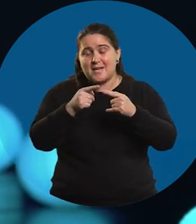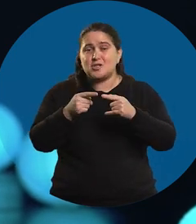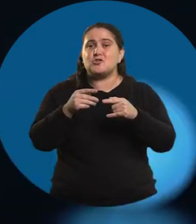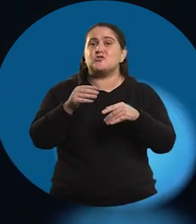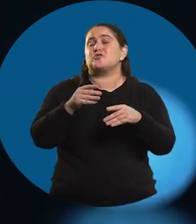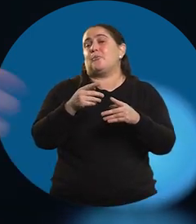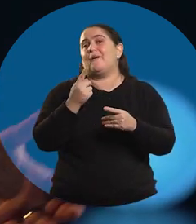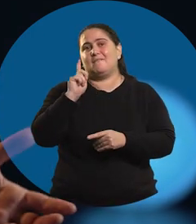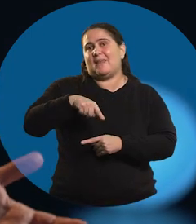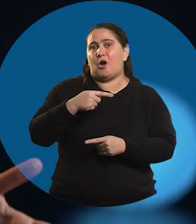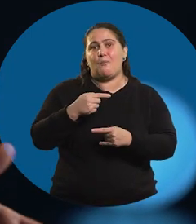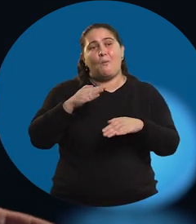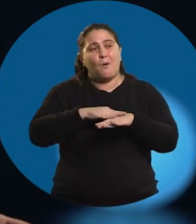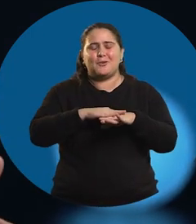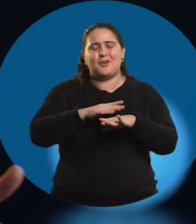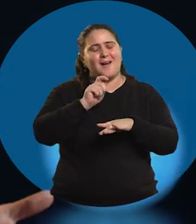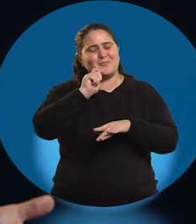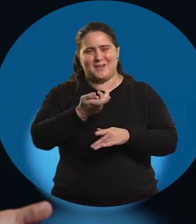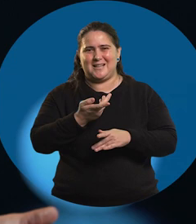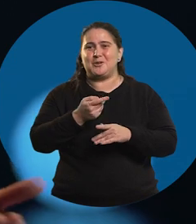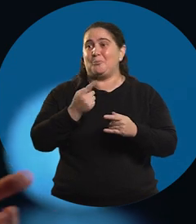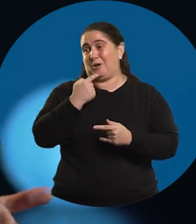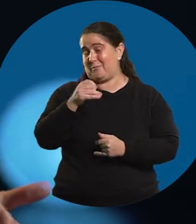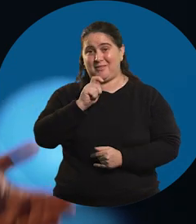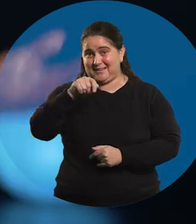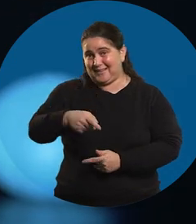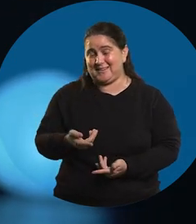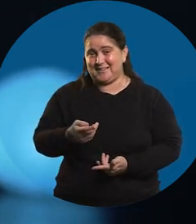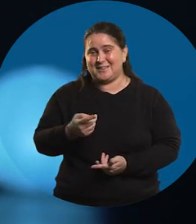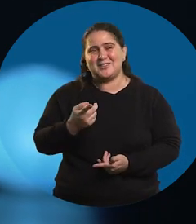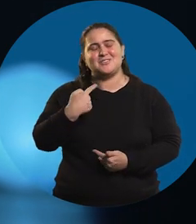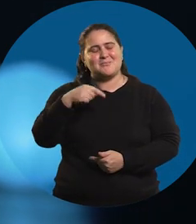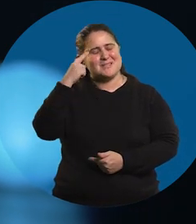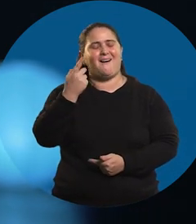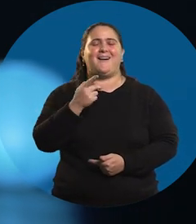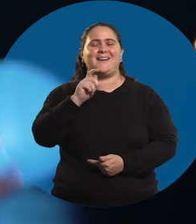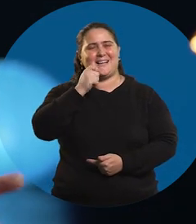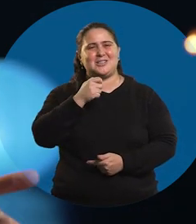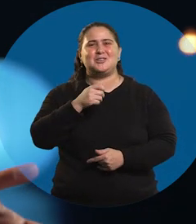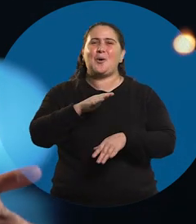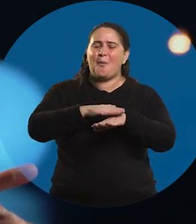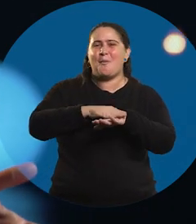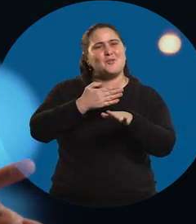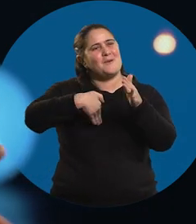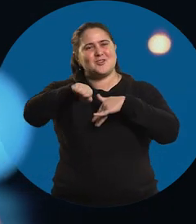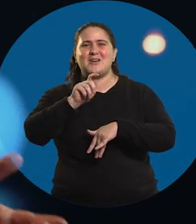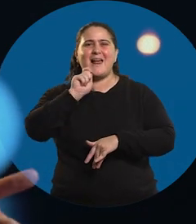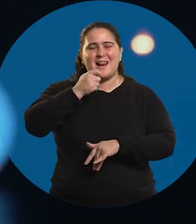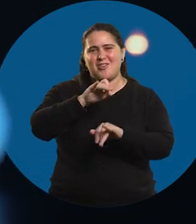momentos, como esta entrevista, son momentos en los uno dice, está bueno lo que yo quiero. Cuando uno se repasa, tengo más momentos